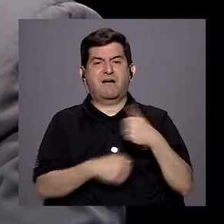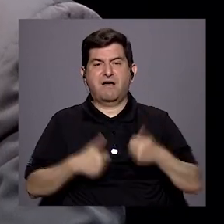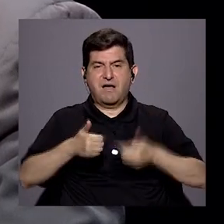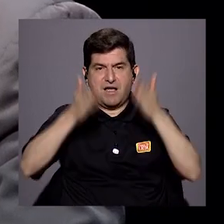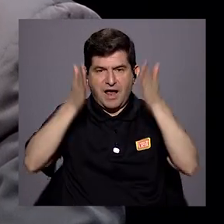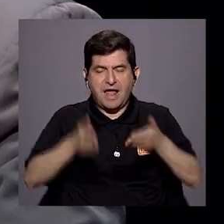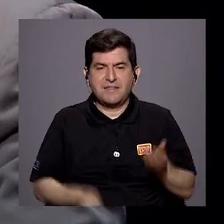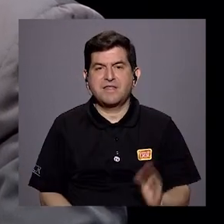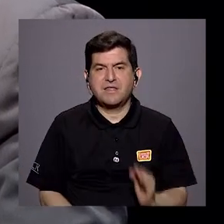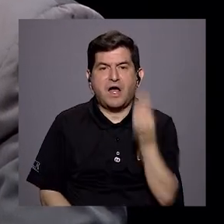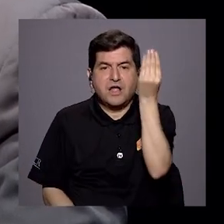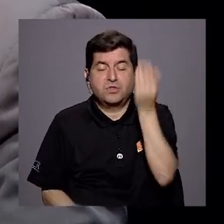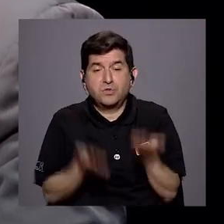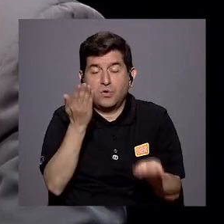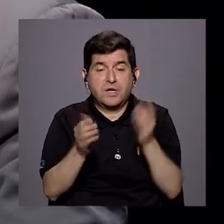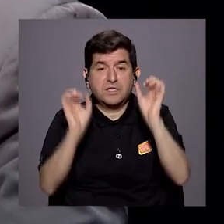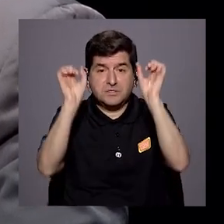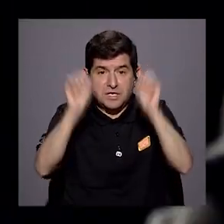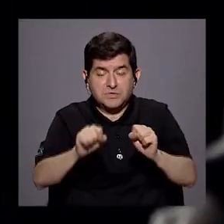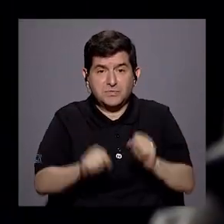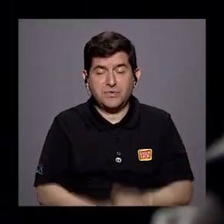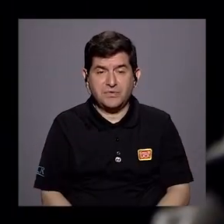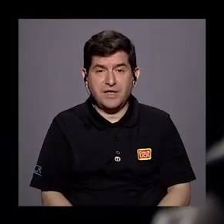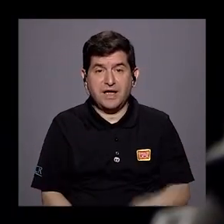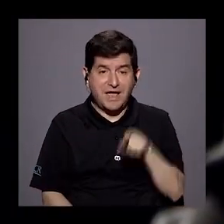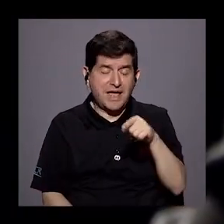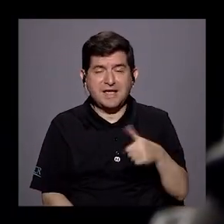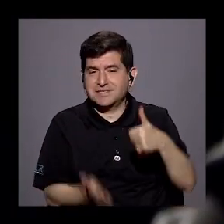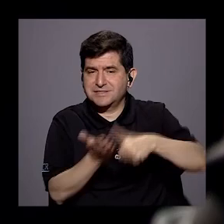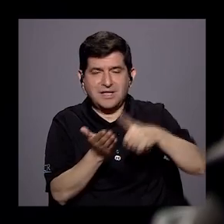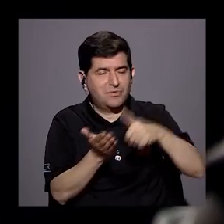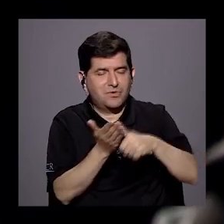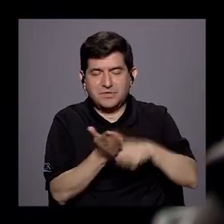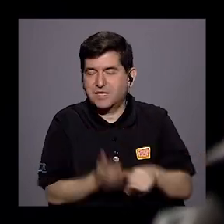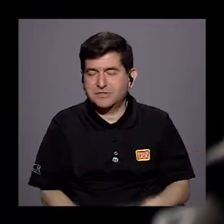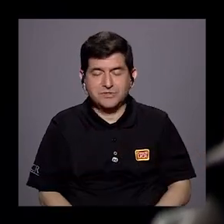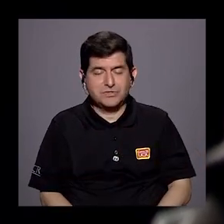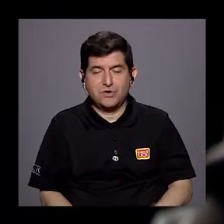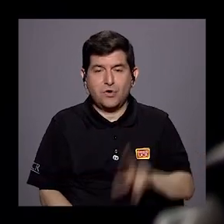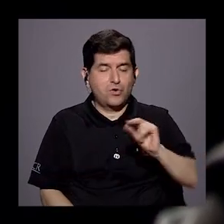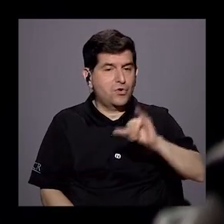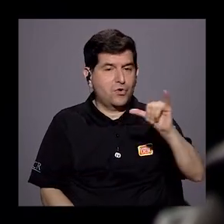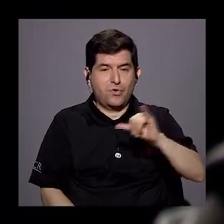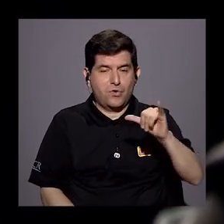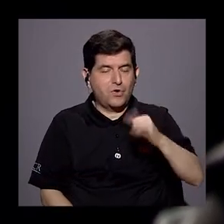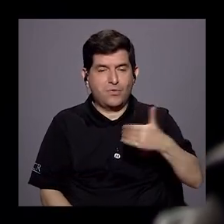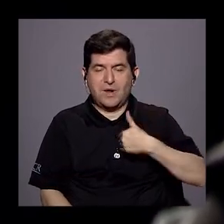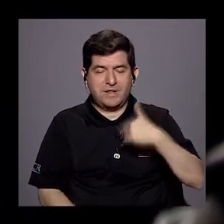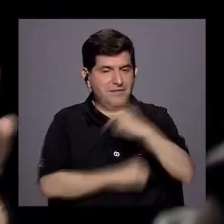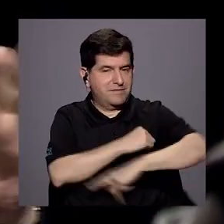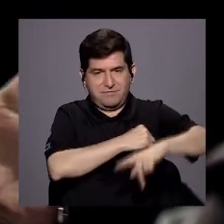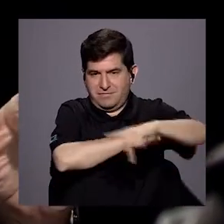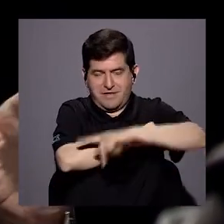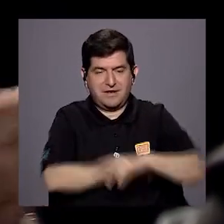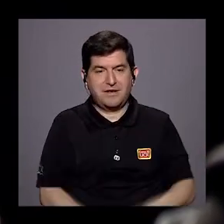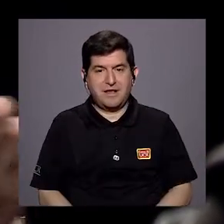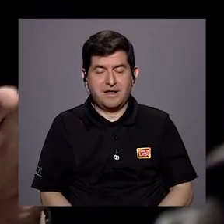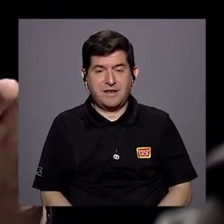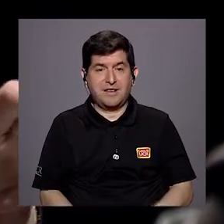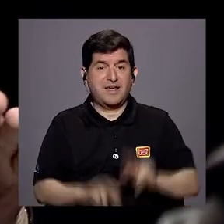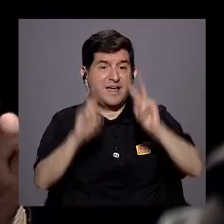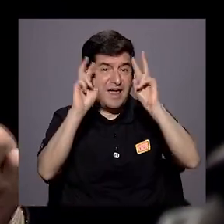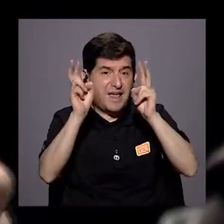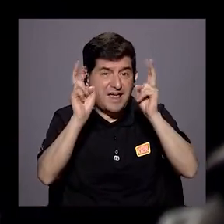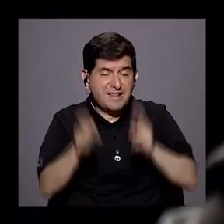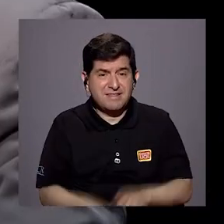candidato joven que tal vez podía tener mucho más experiencia. elección inédita en la historia del país. Así es. Porque se resolvió sobre